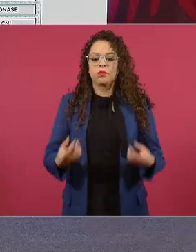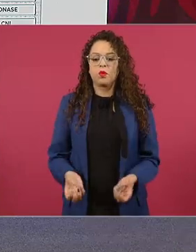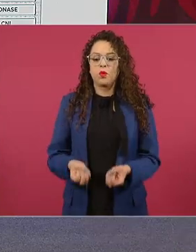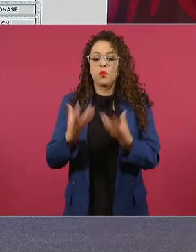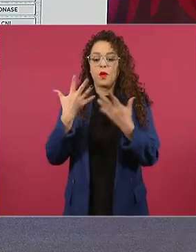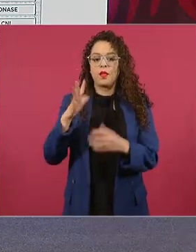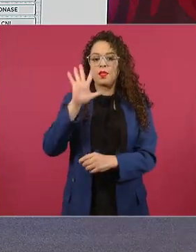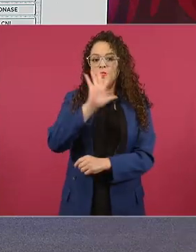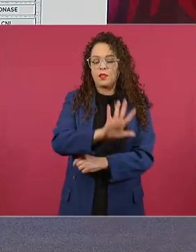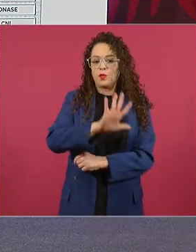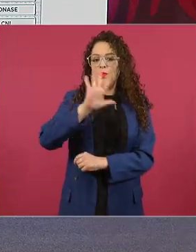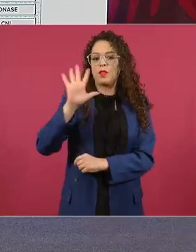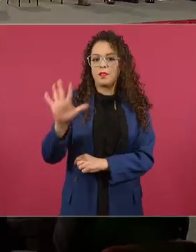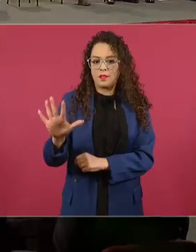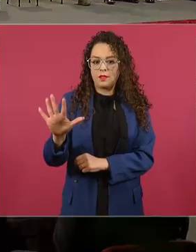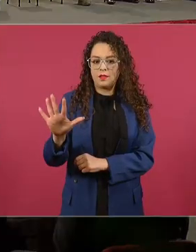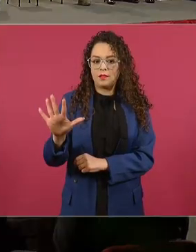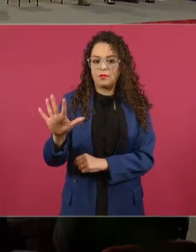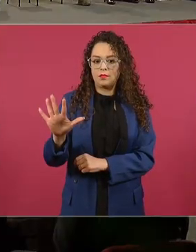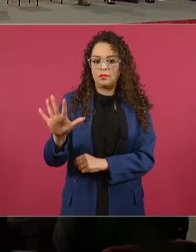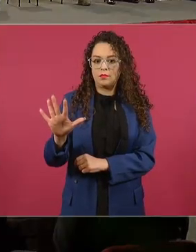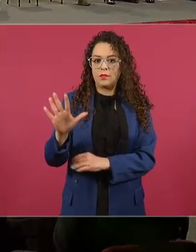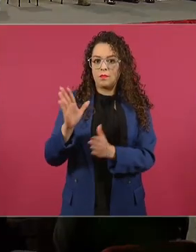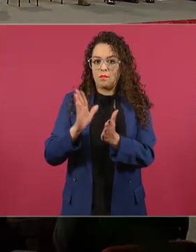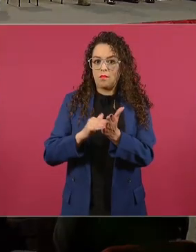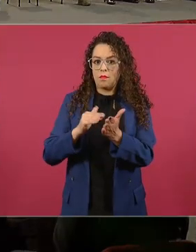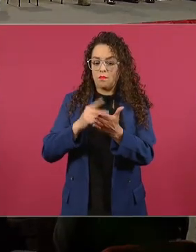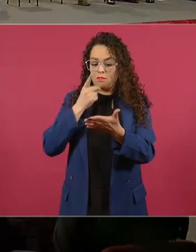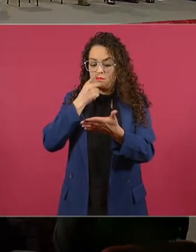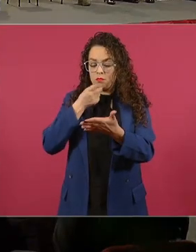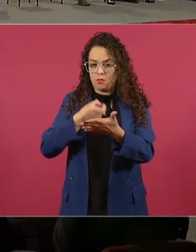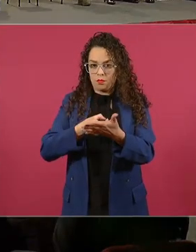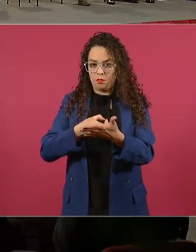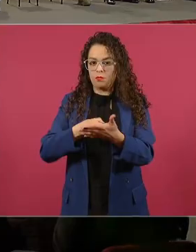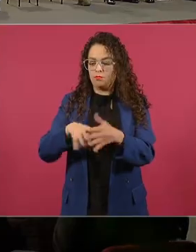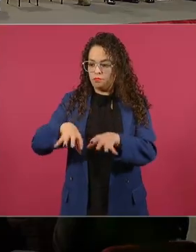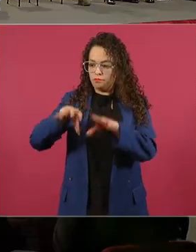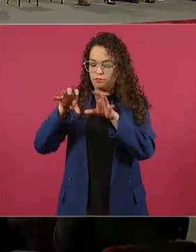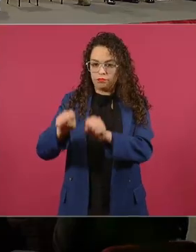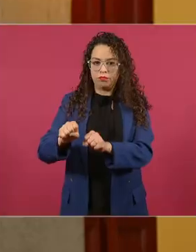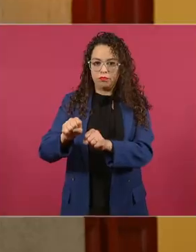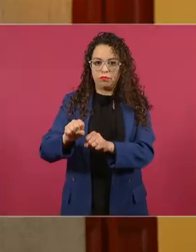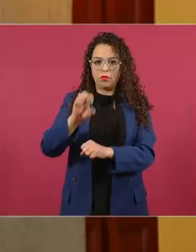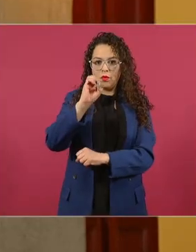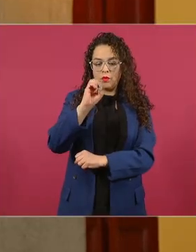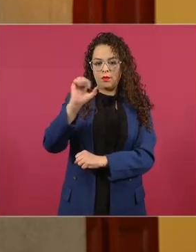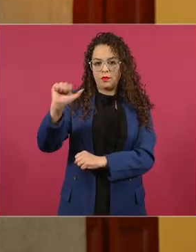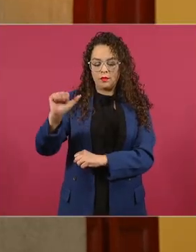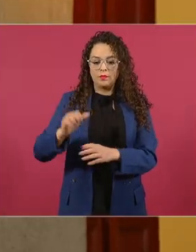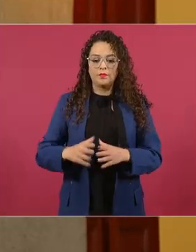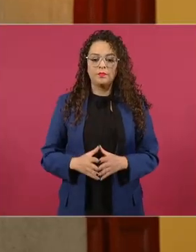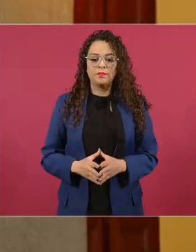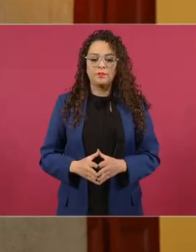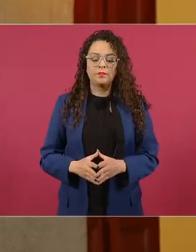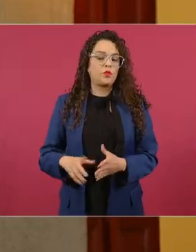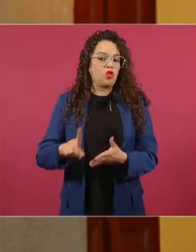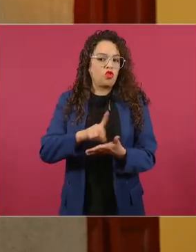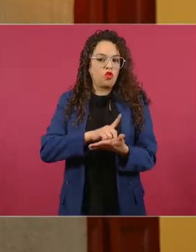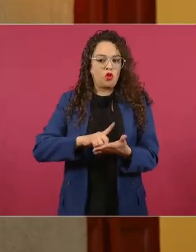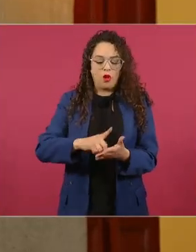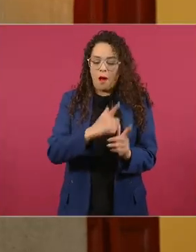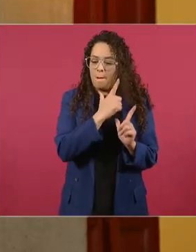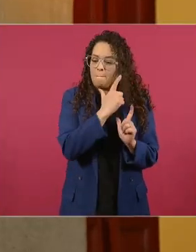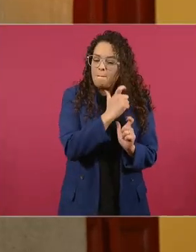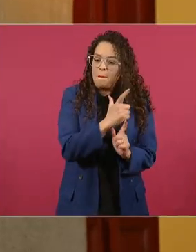personas con órdenes de aprehensión y donde también hay en los lugares, pues hay armas, hay drogas, todo